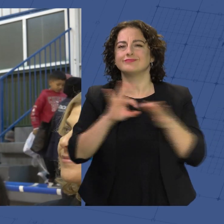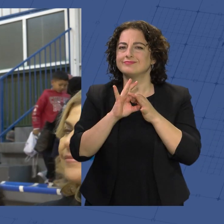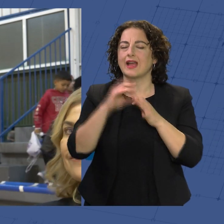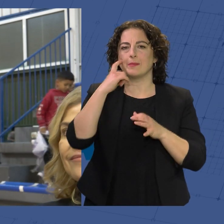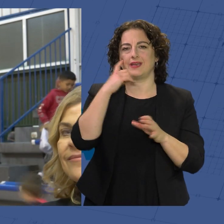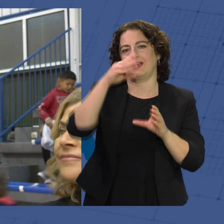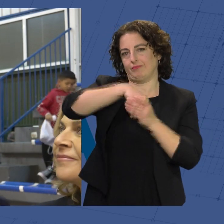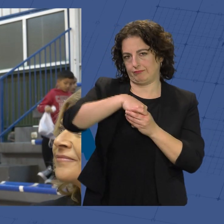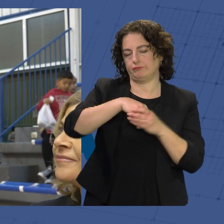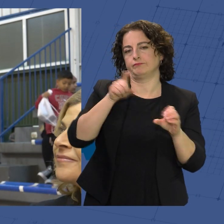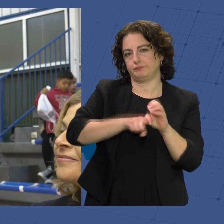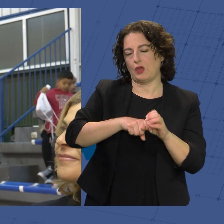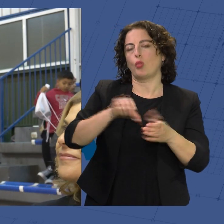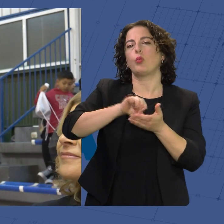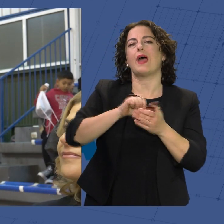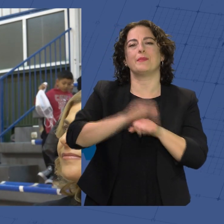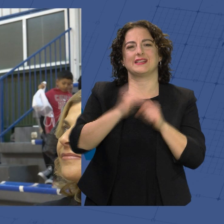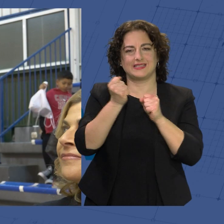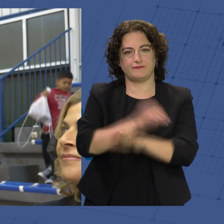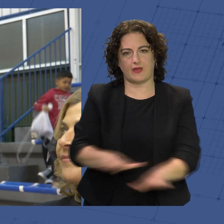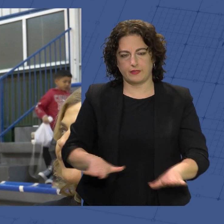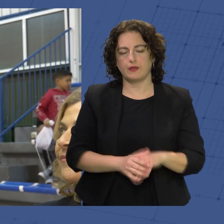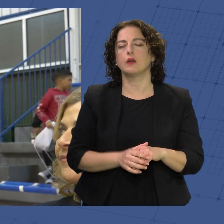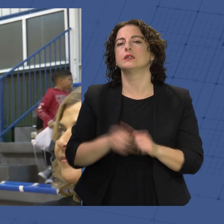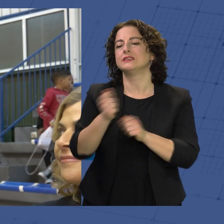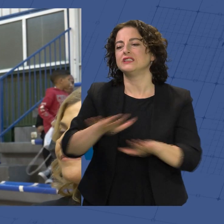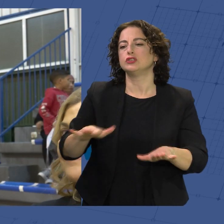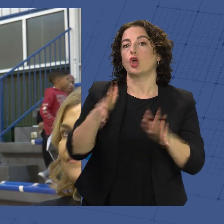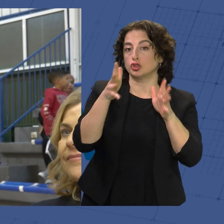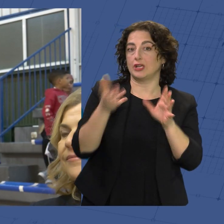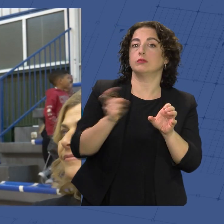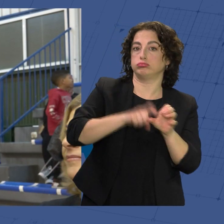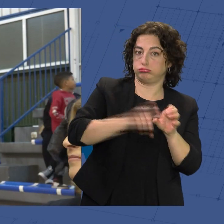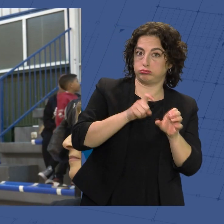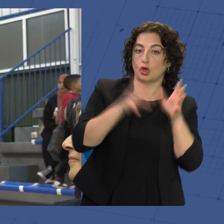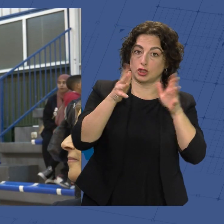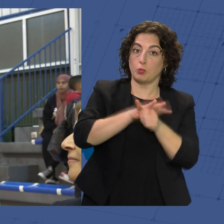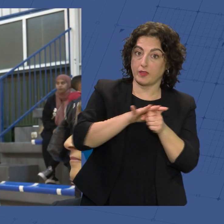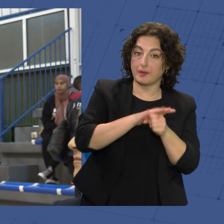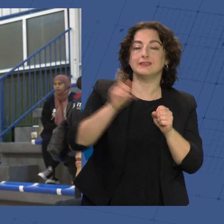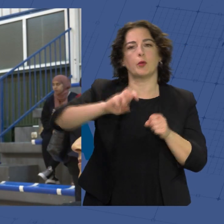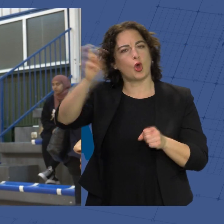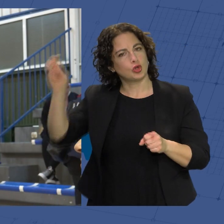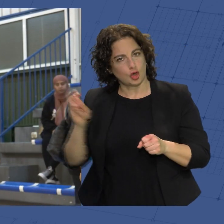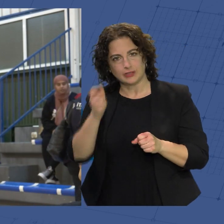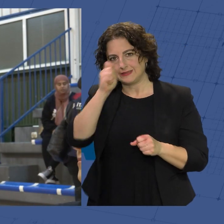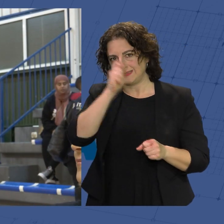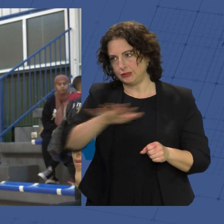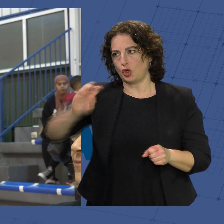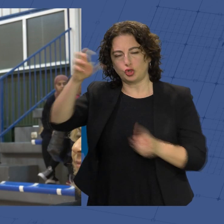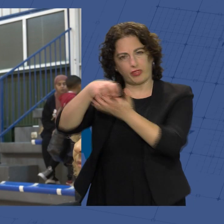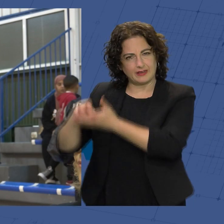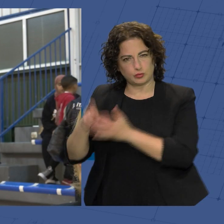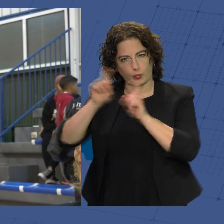forma parte de Ciudad Amiga de la Infancia, donde han participado los niños del Consejo Municipal de la Infancia de Almería y otros niños de otro centro